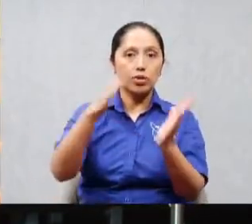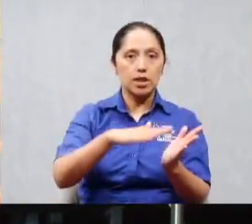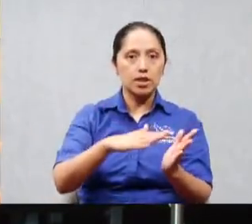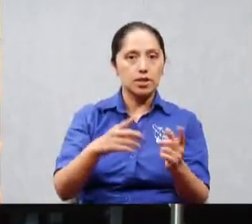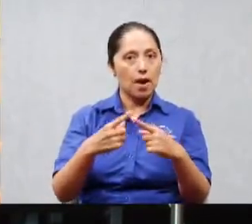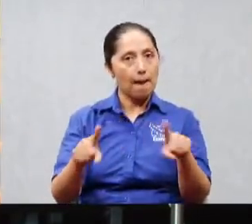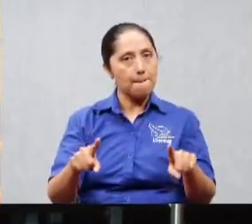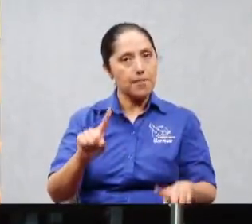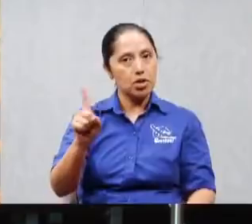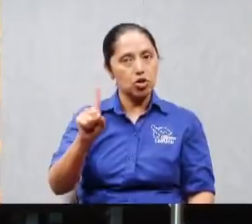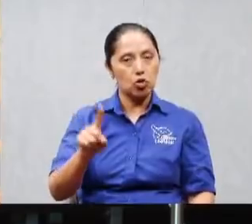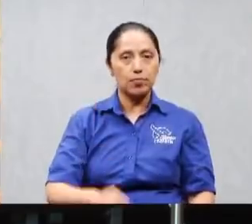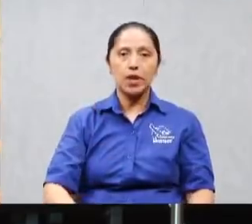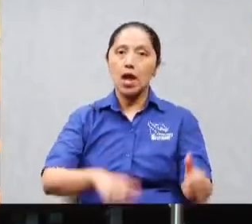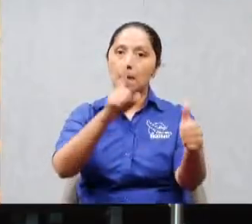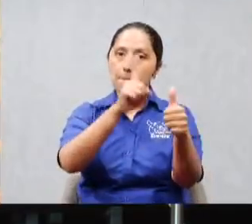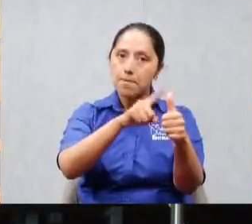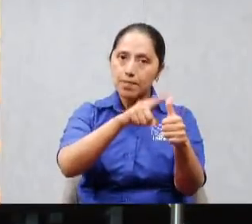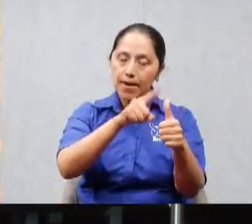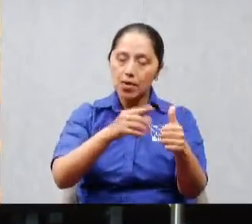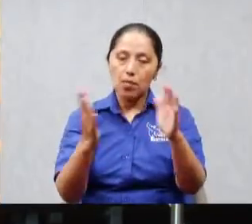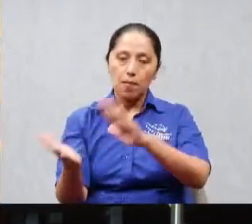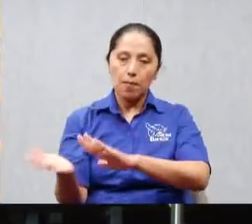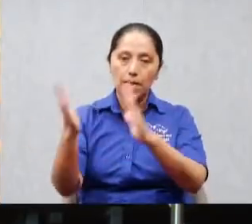al agua al agua ahí la tenemos y no está fría